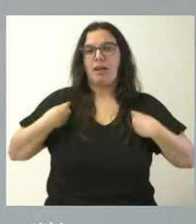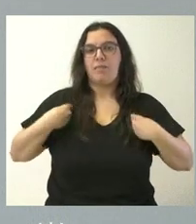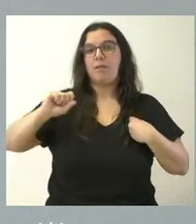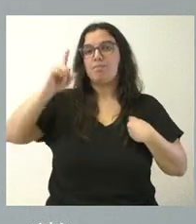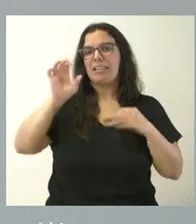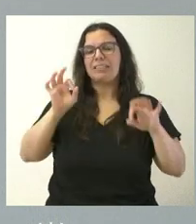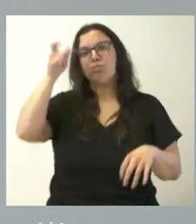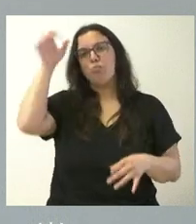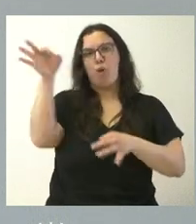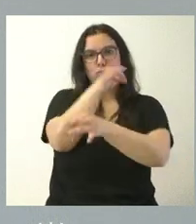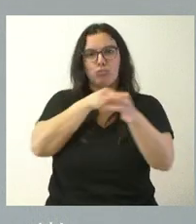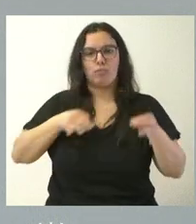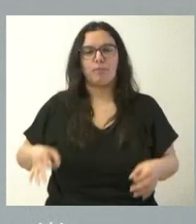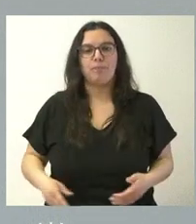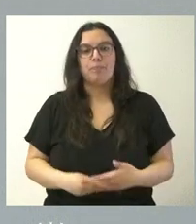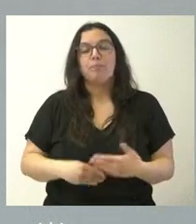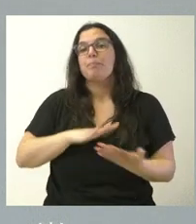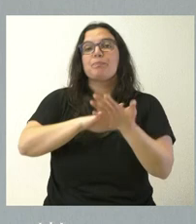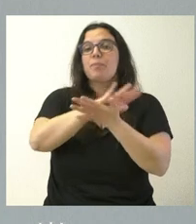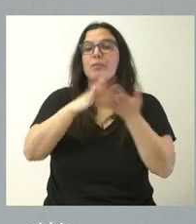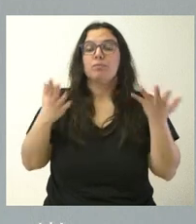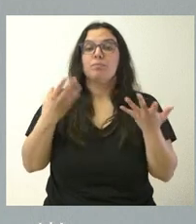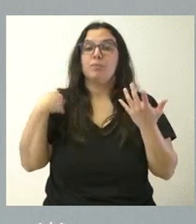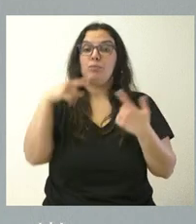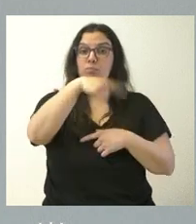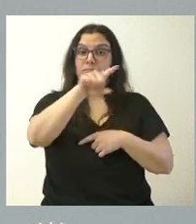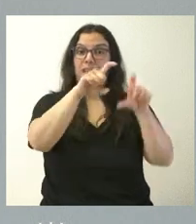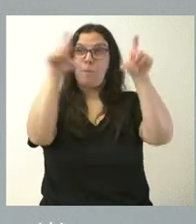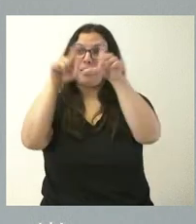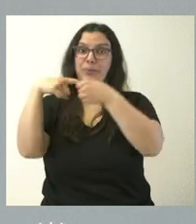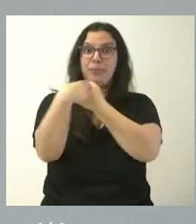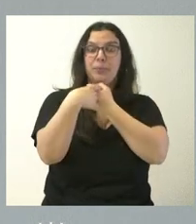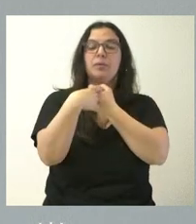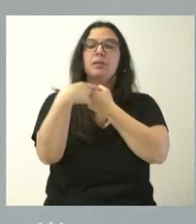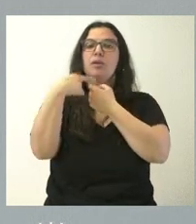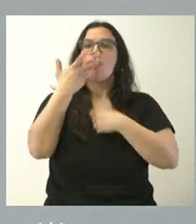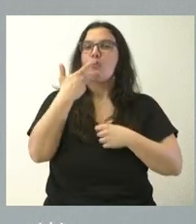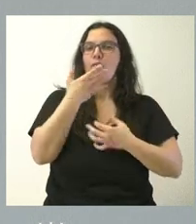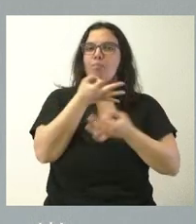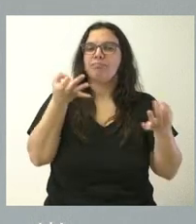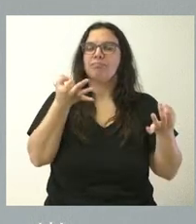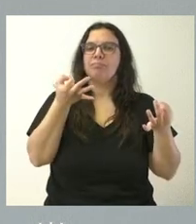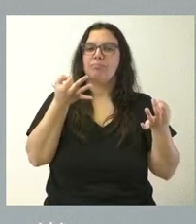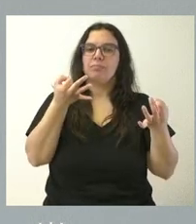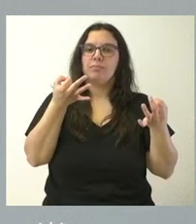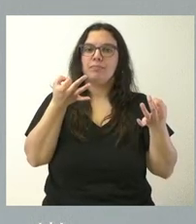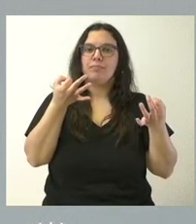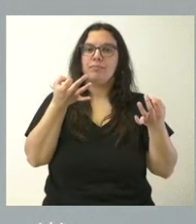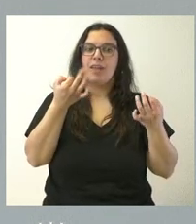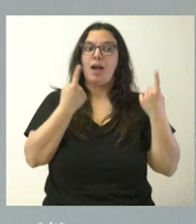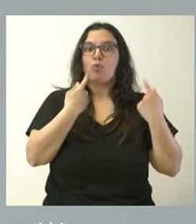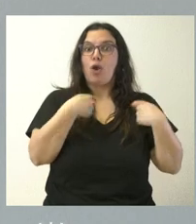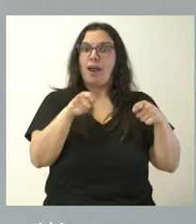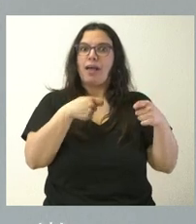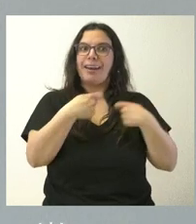el entorno rural. Estamos hablando de que Vitartis conoce en muchas ocasiones, por un lado, nichos de negocio